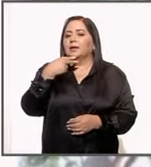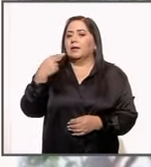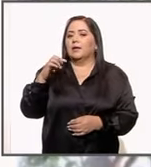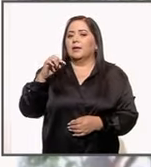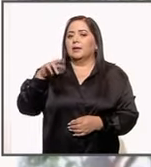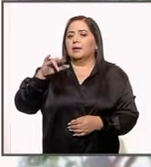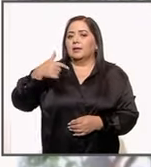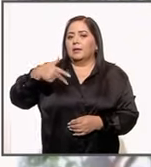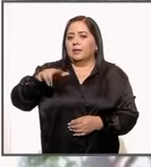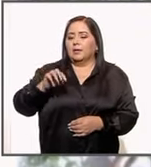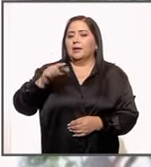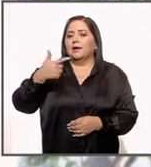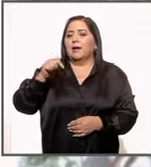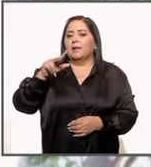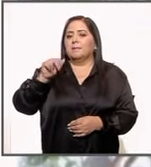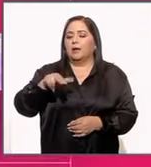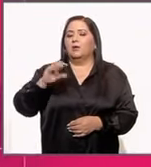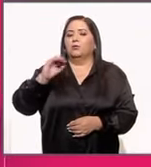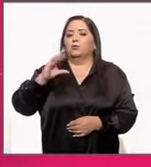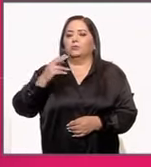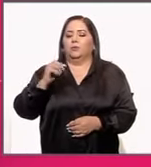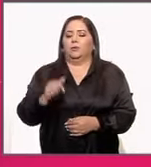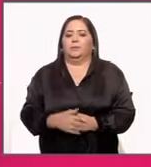Galván Ochoa.